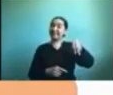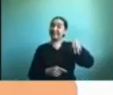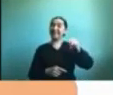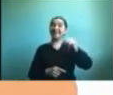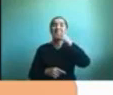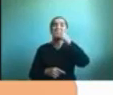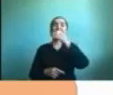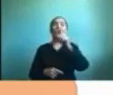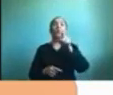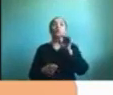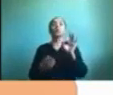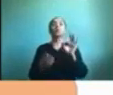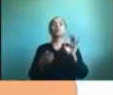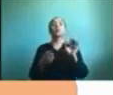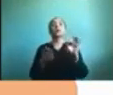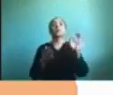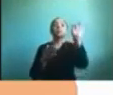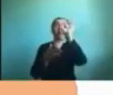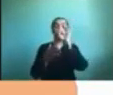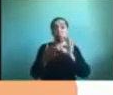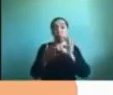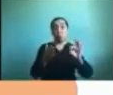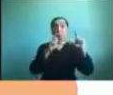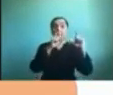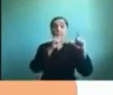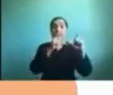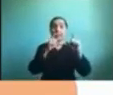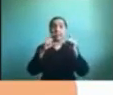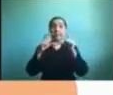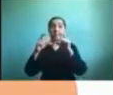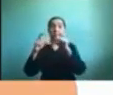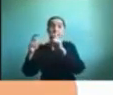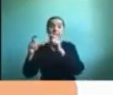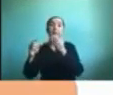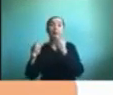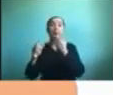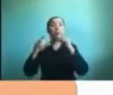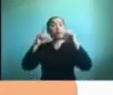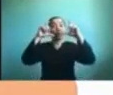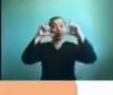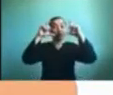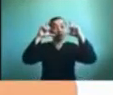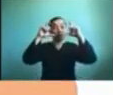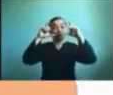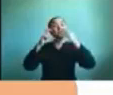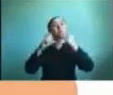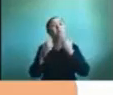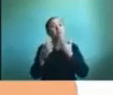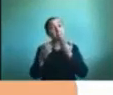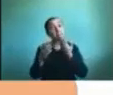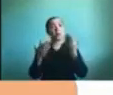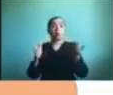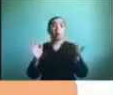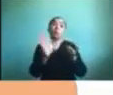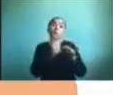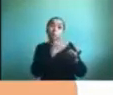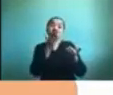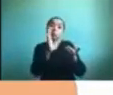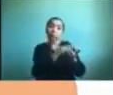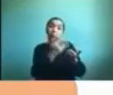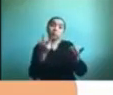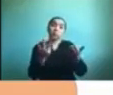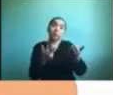pictogramas como contaba Polín pero también puede ser a través de fotografía o incluso revistas imágenes de